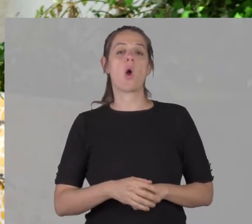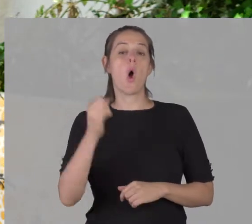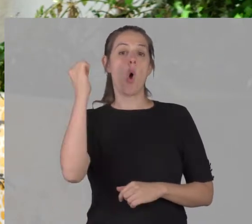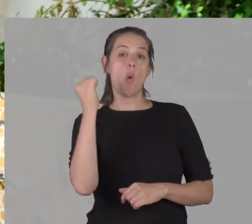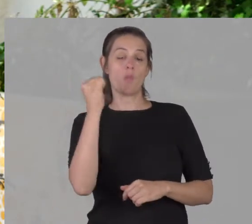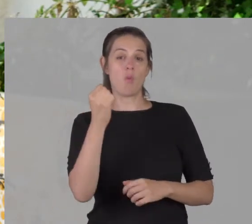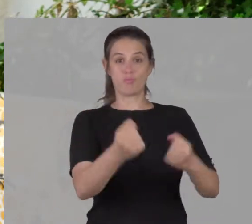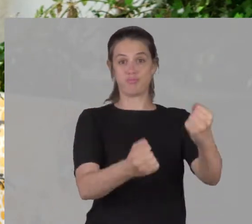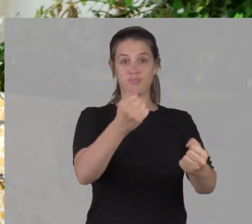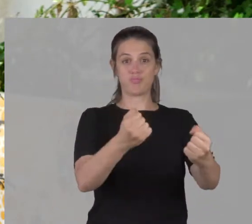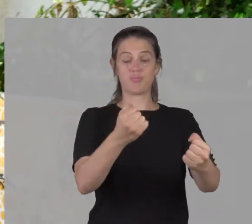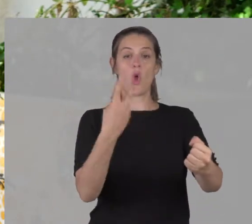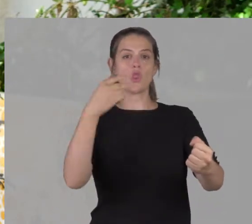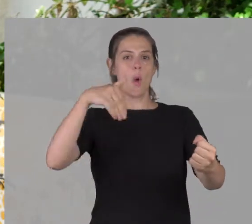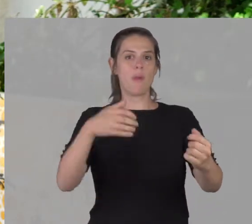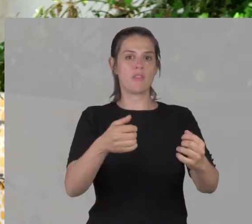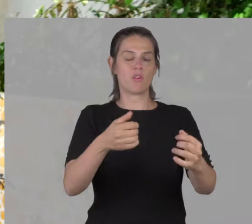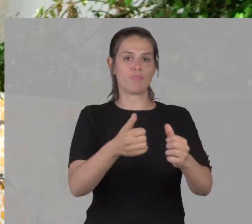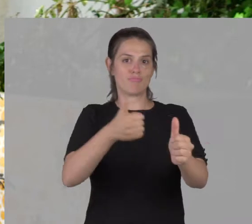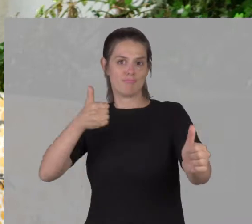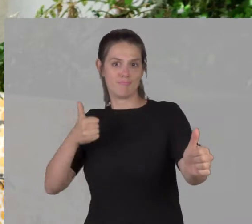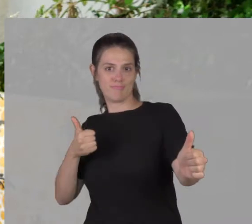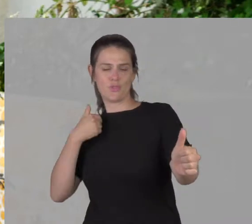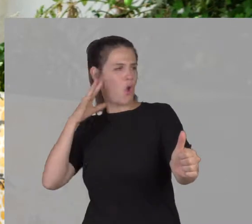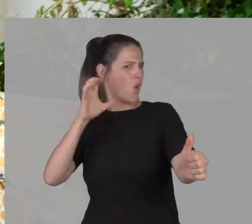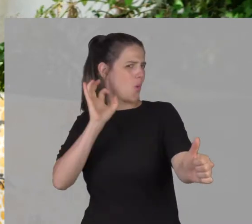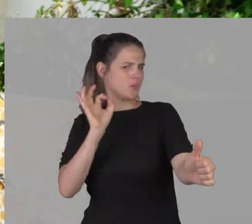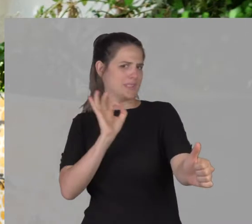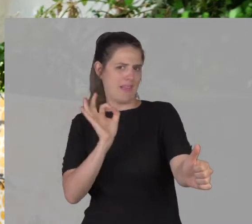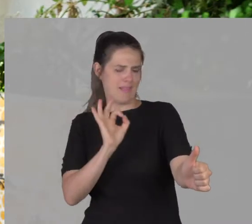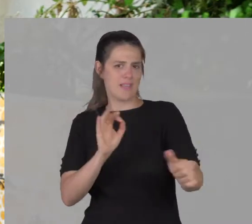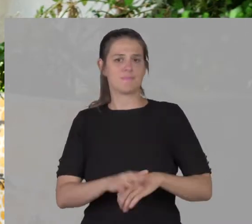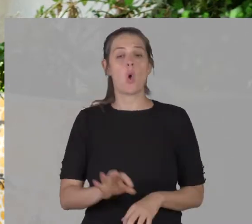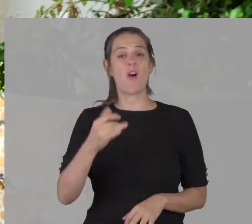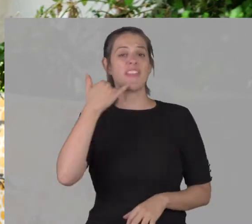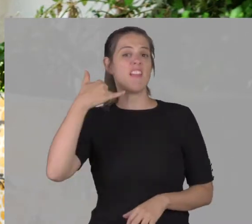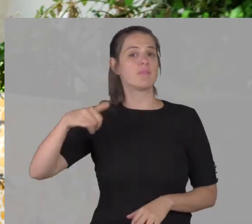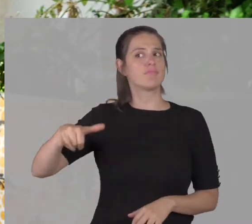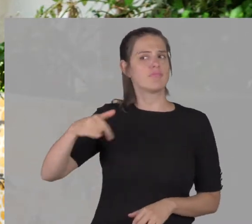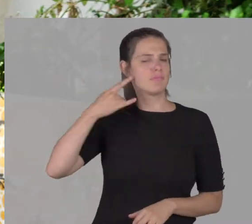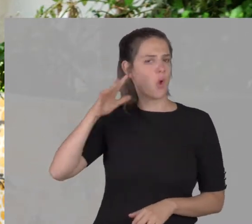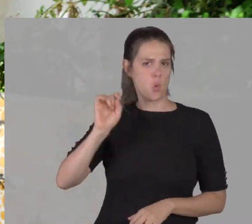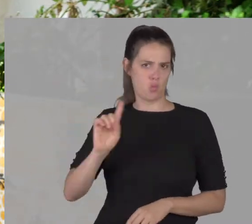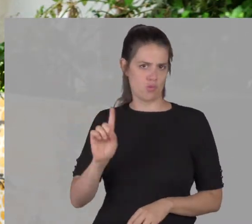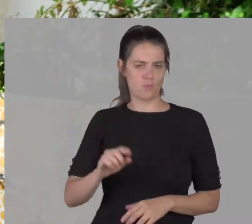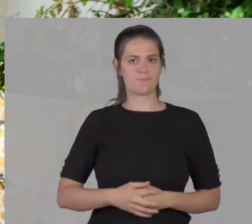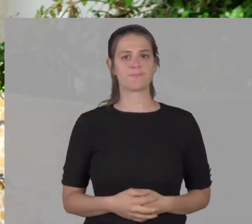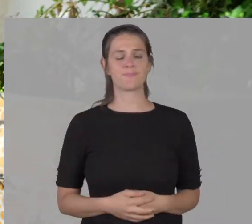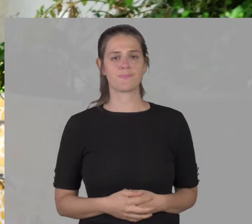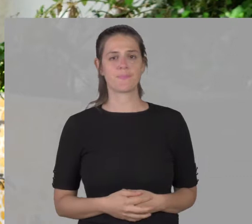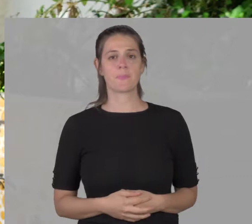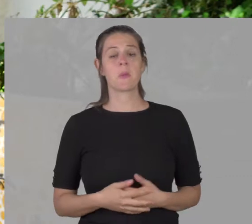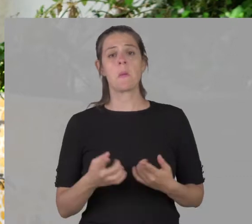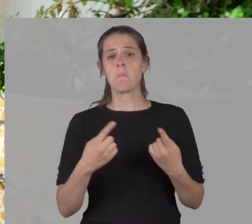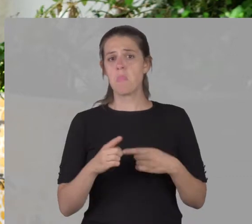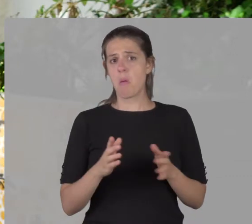a más de dos metros de distancia al chofer del ómnibus, no lo escucho, el tema de las llamadas telefónicas, no las escucho,